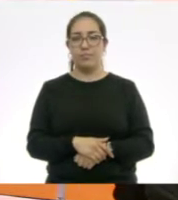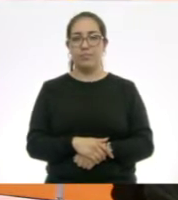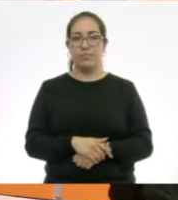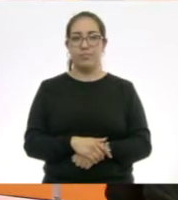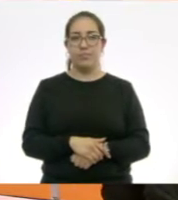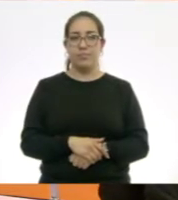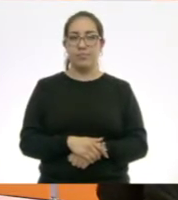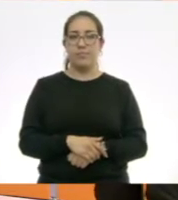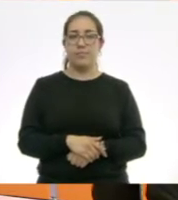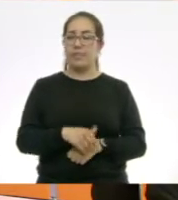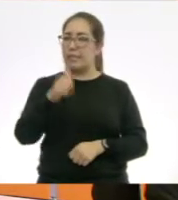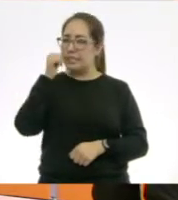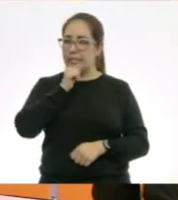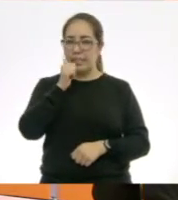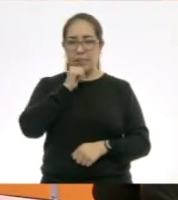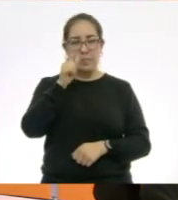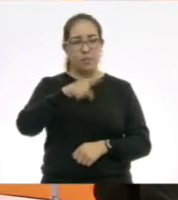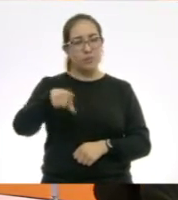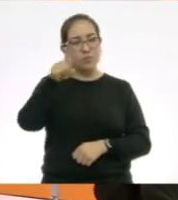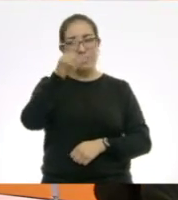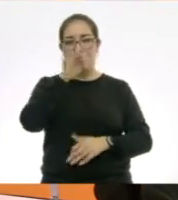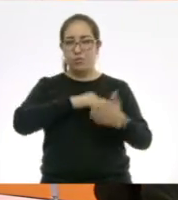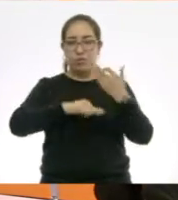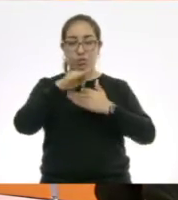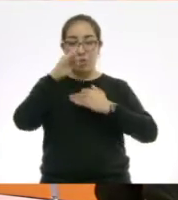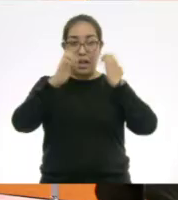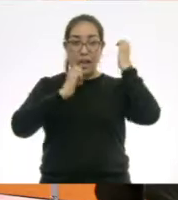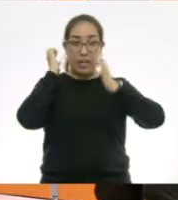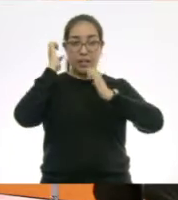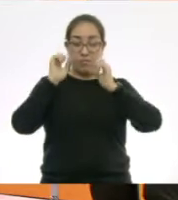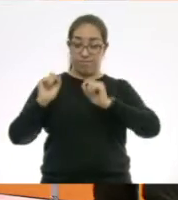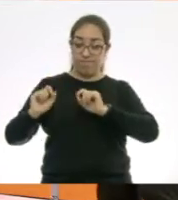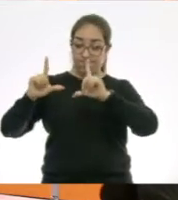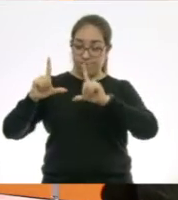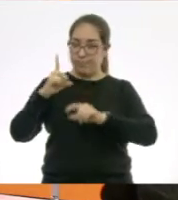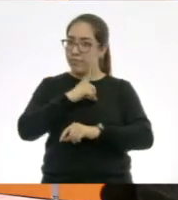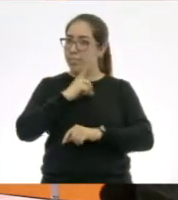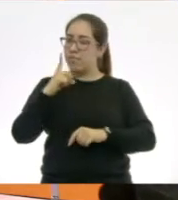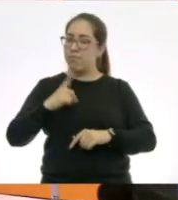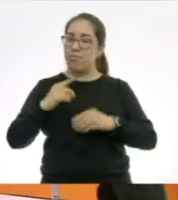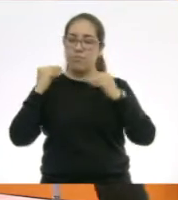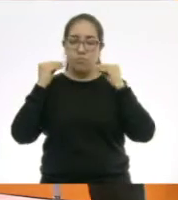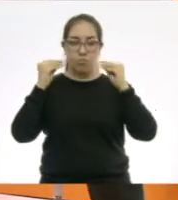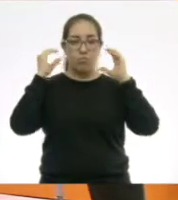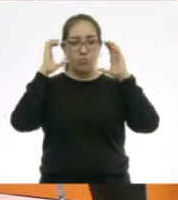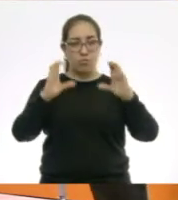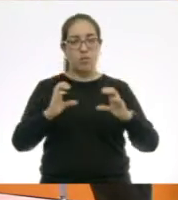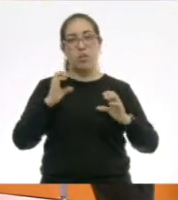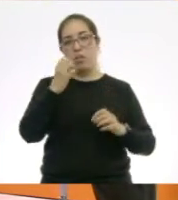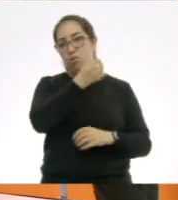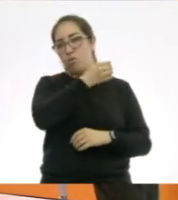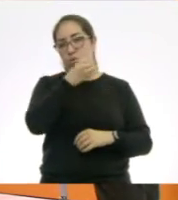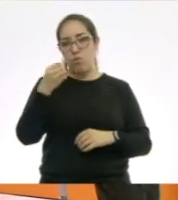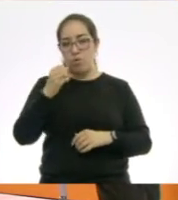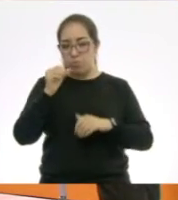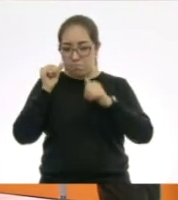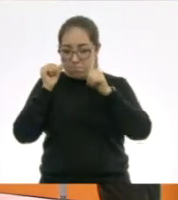Entonces, siempre todo lo que ustedes van a presentar tiene que ser con mucho cuidado, ¿sí?